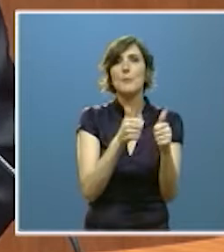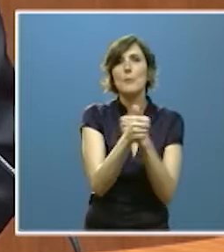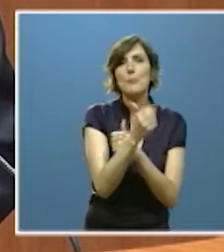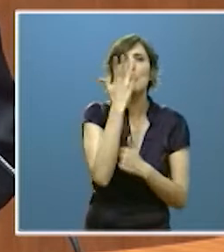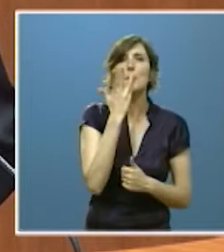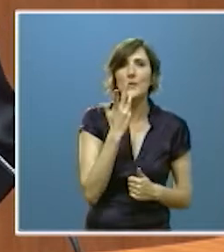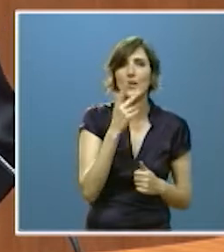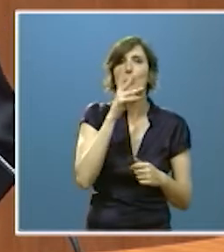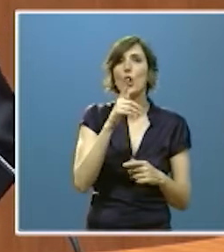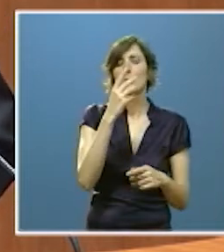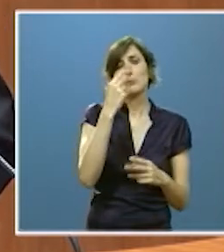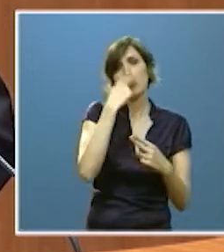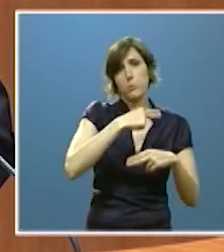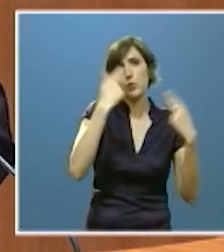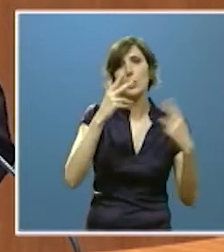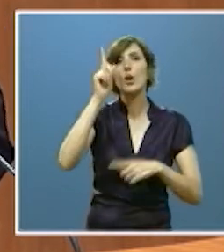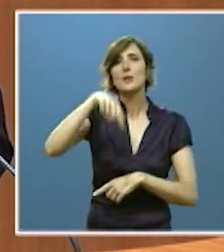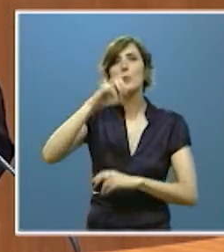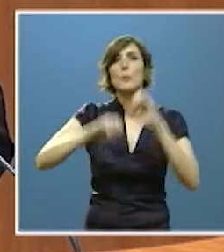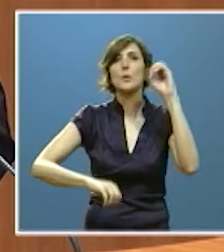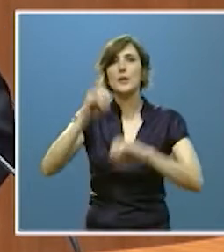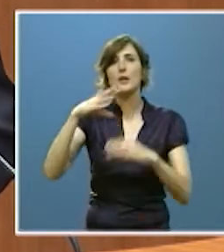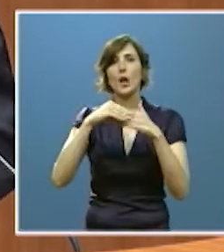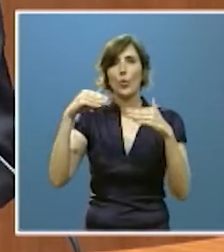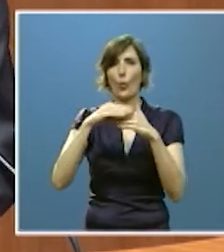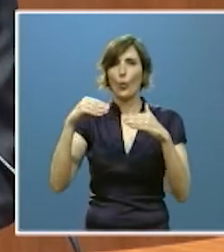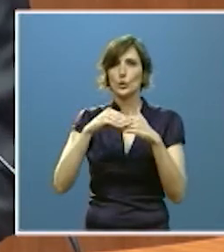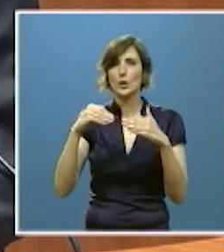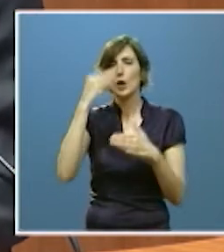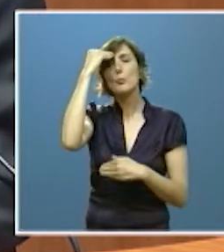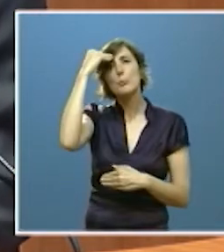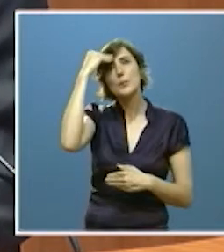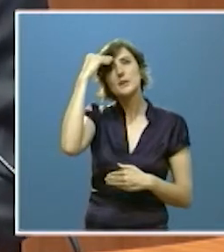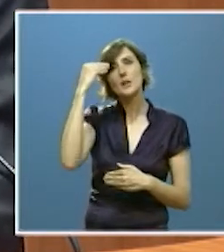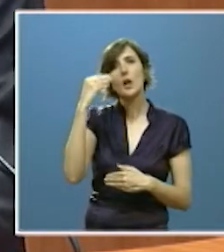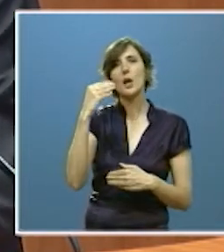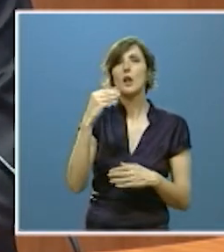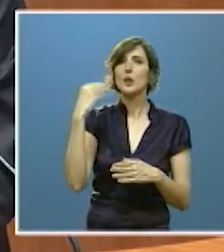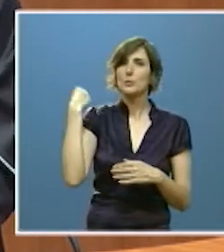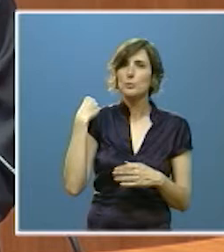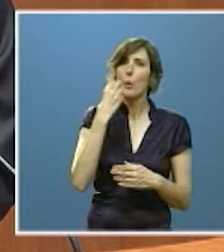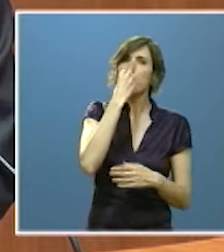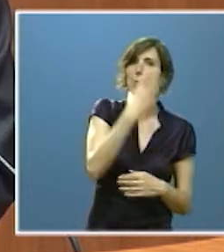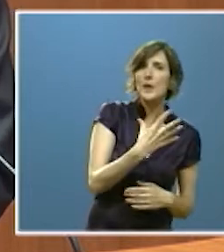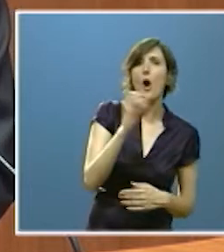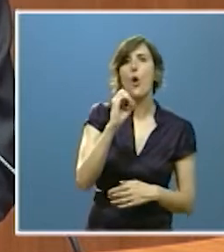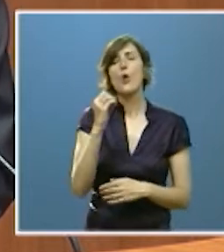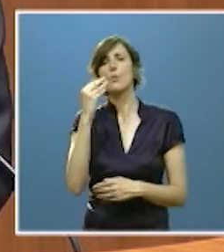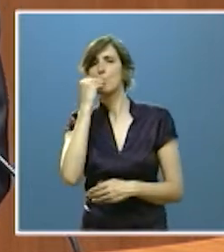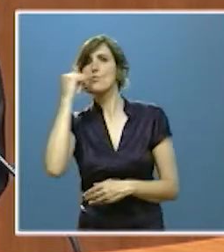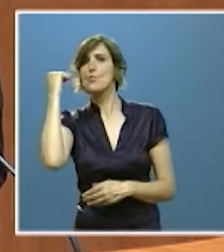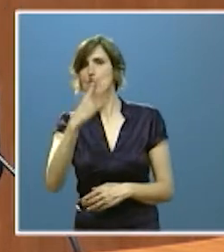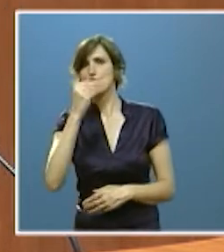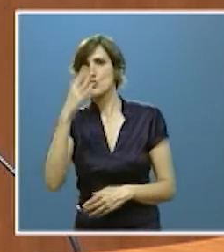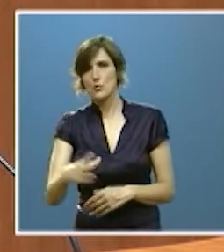siempre por lo público y porcentaje de los usuarios que consideran la atención buena y muy buena las